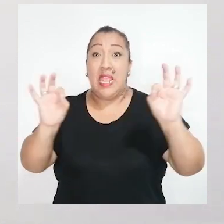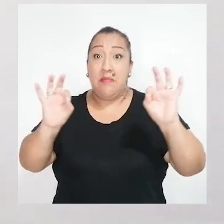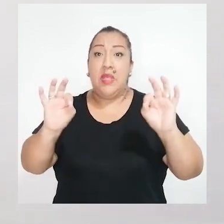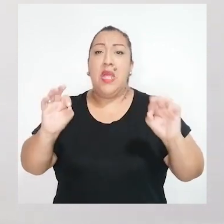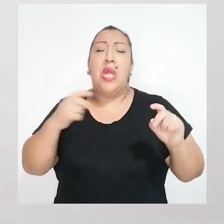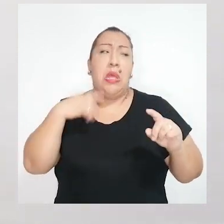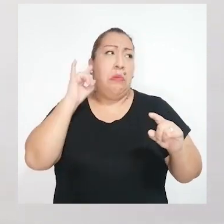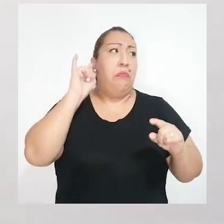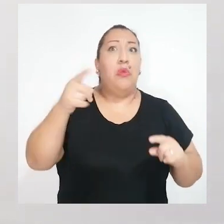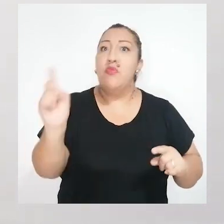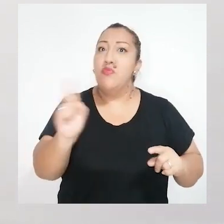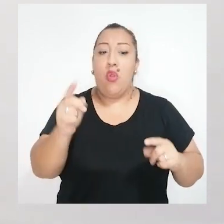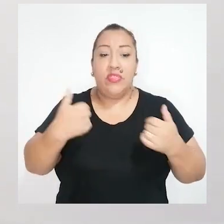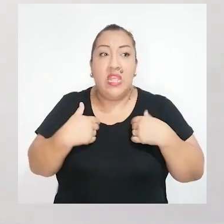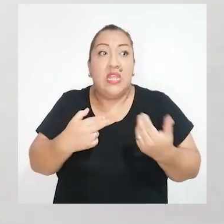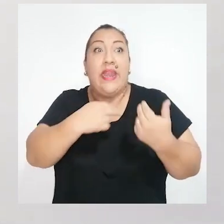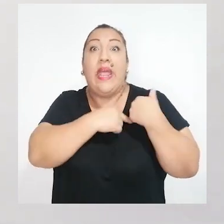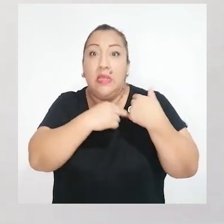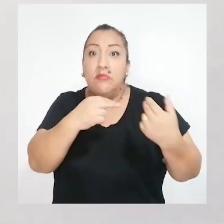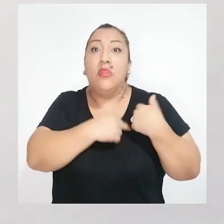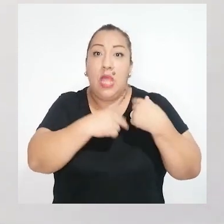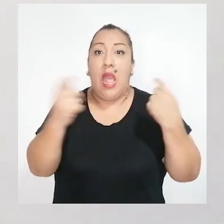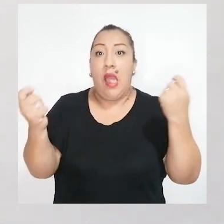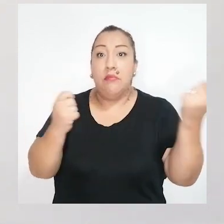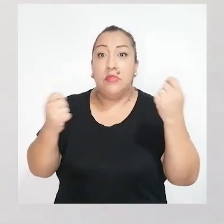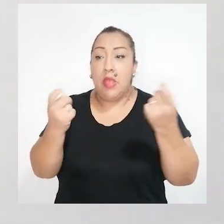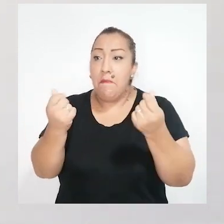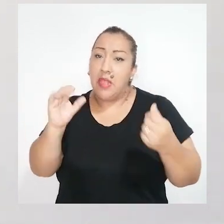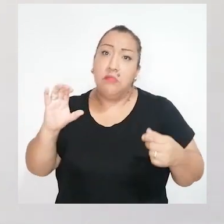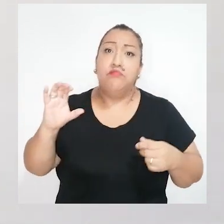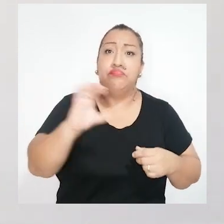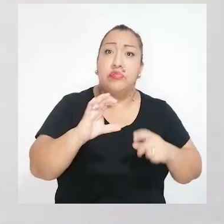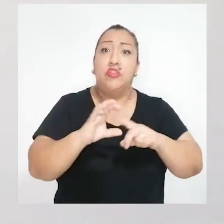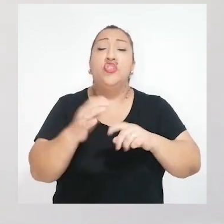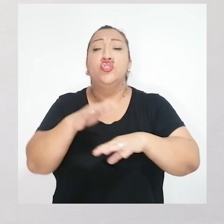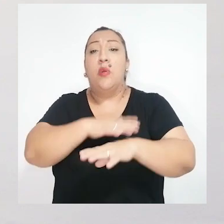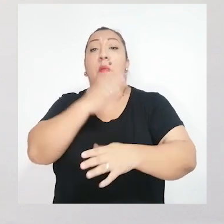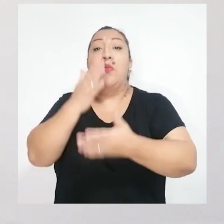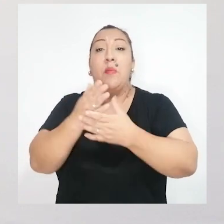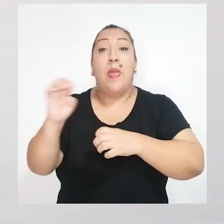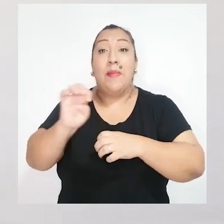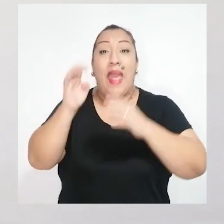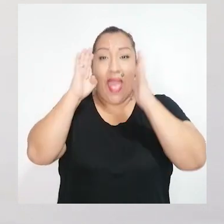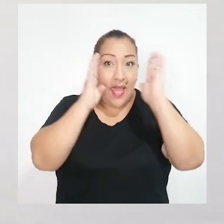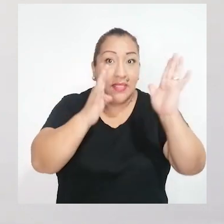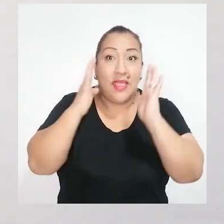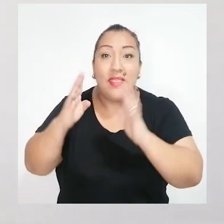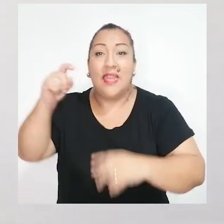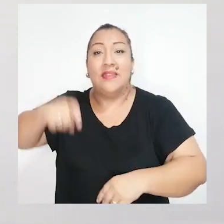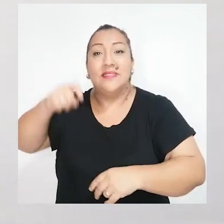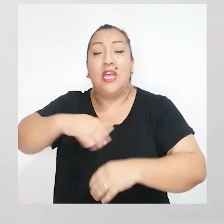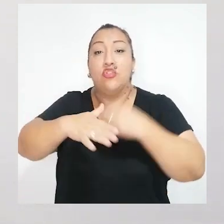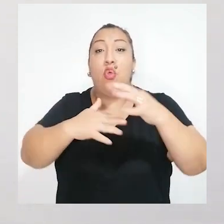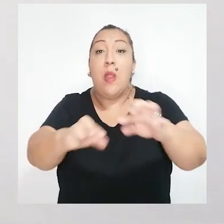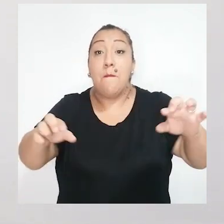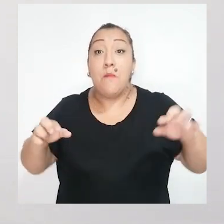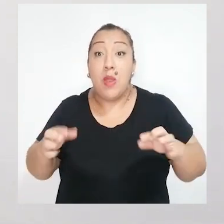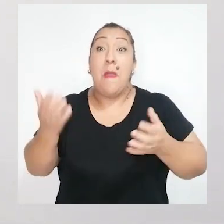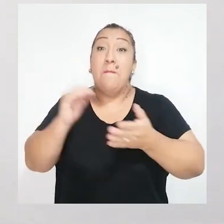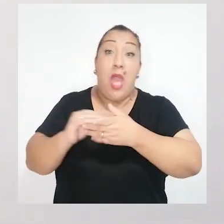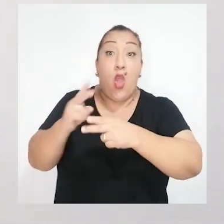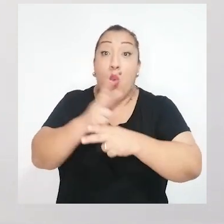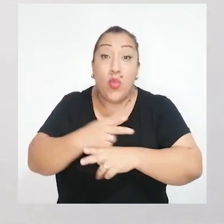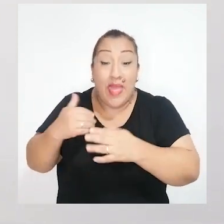obligación inexcusable de quienes tienen la responsabilidad de administrar los fondos públicos en una emergencia para atender las necesidades de la población